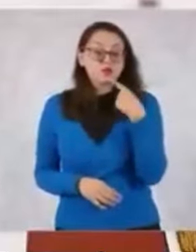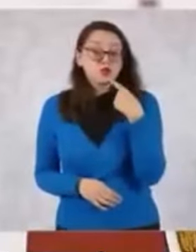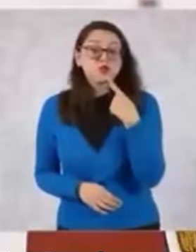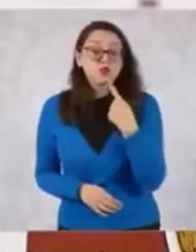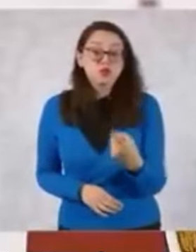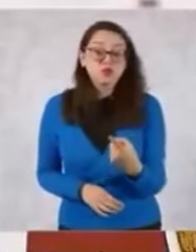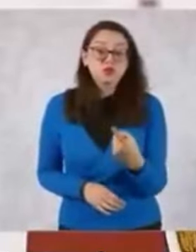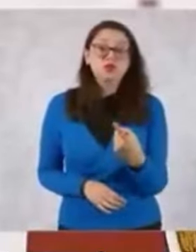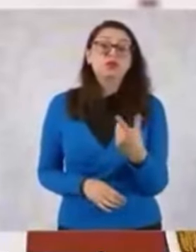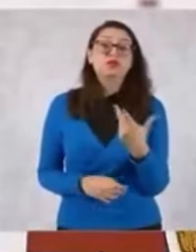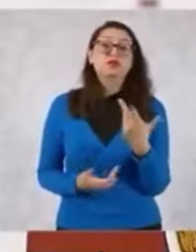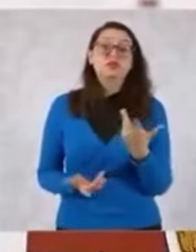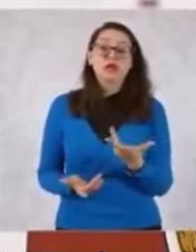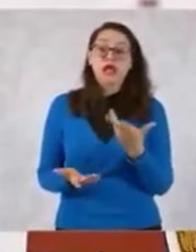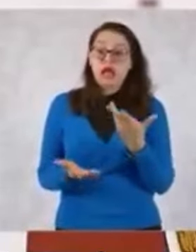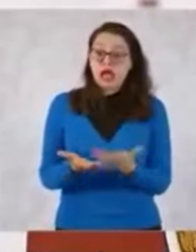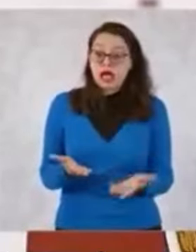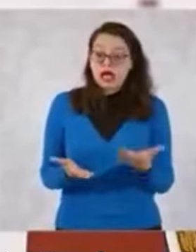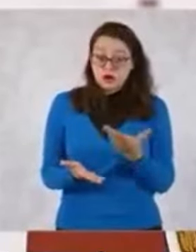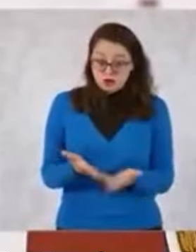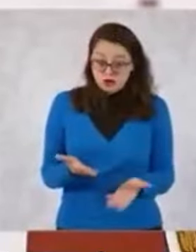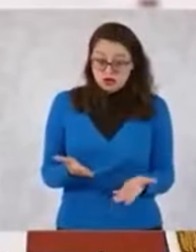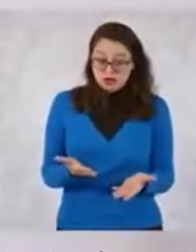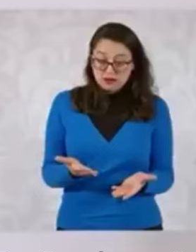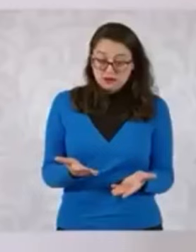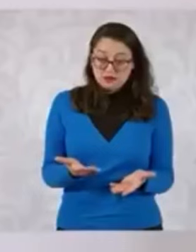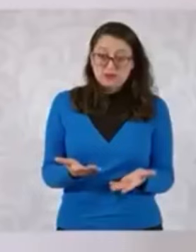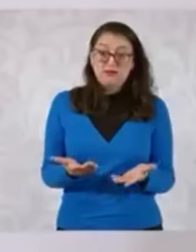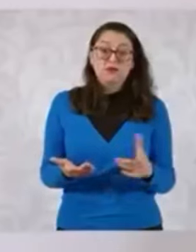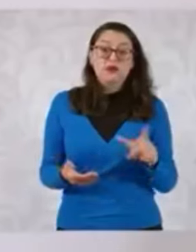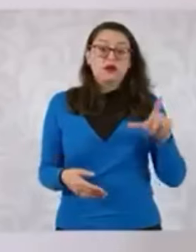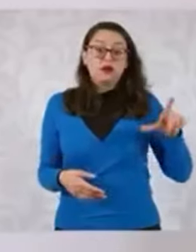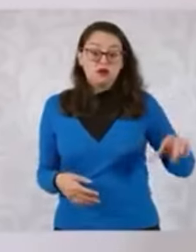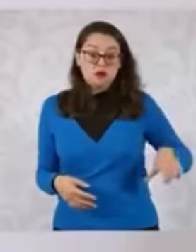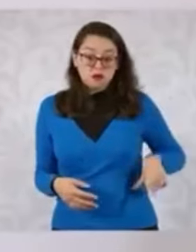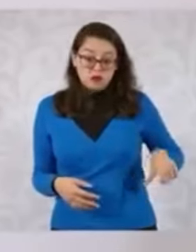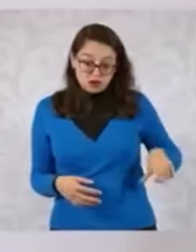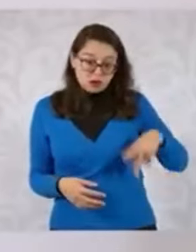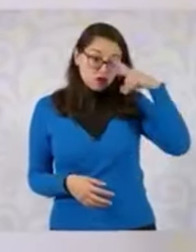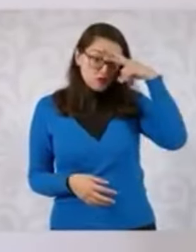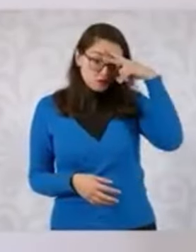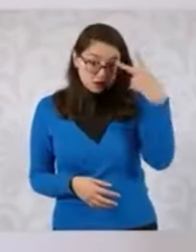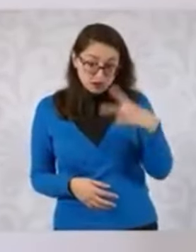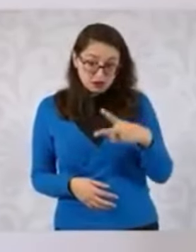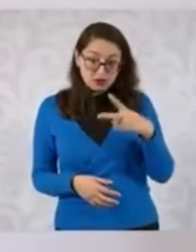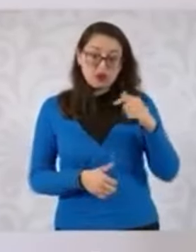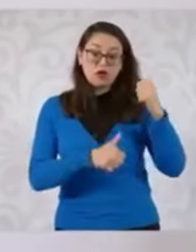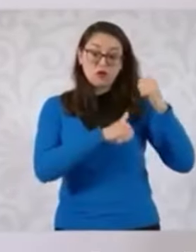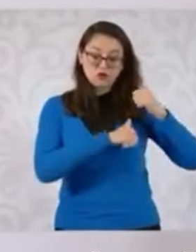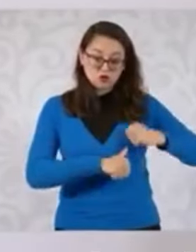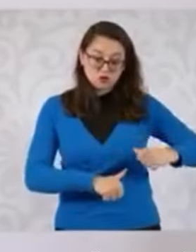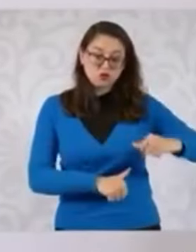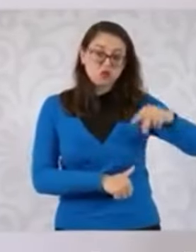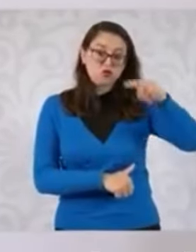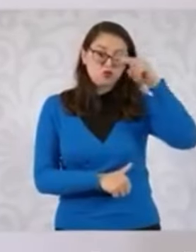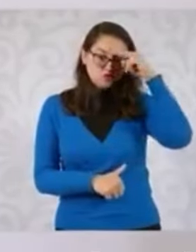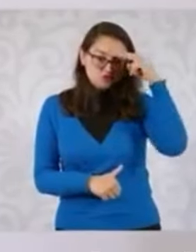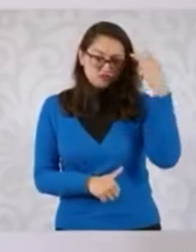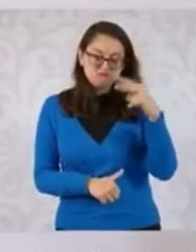actualmente el gobierno de México, las autoridades han